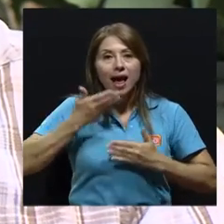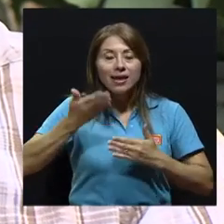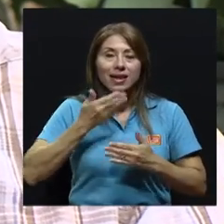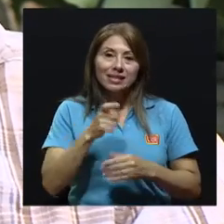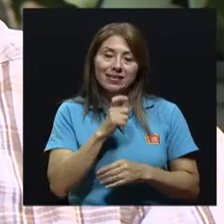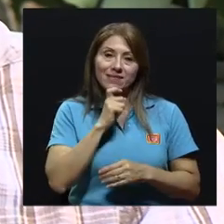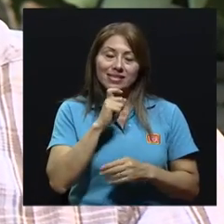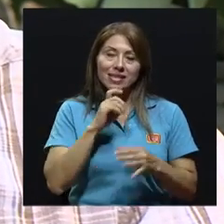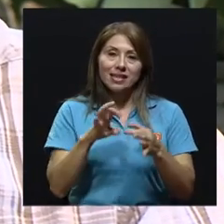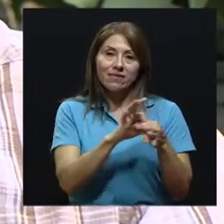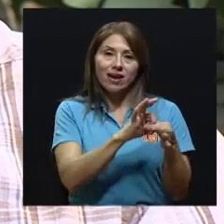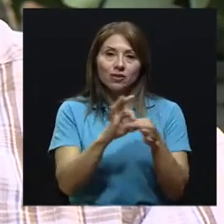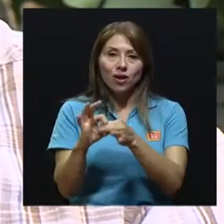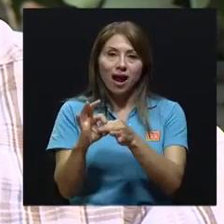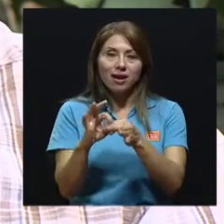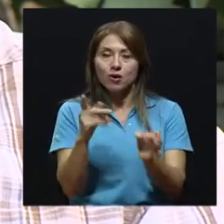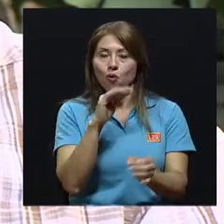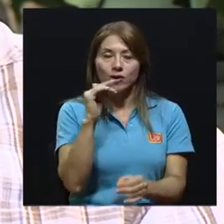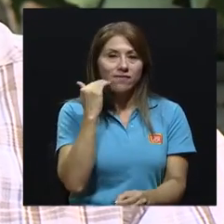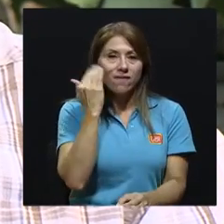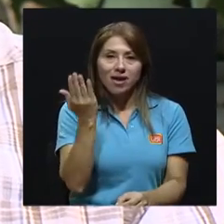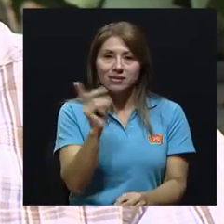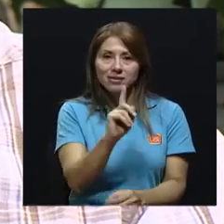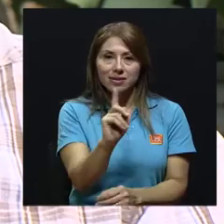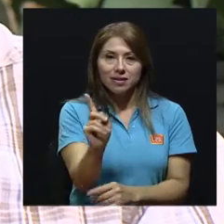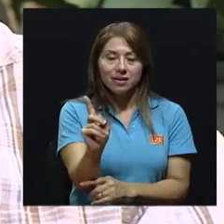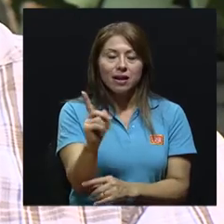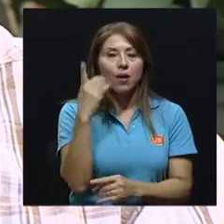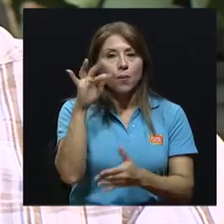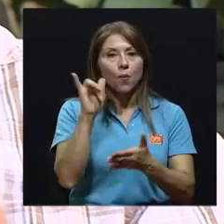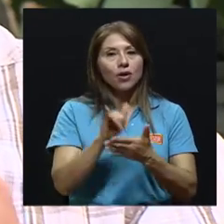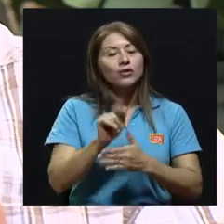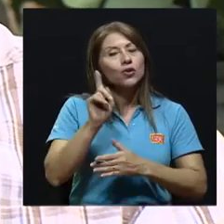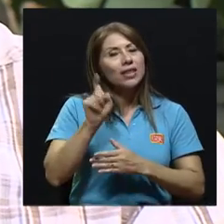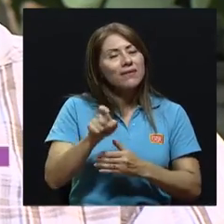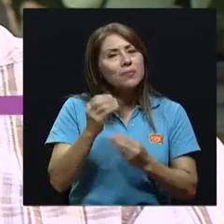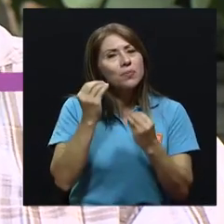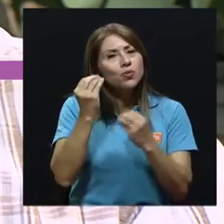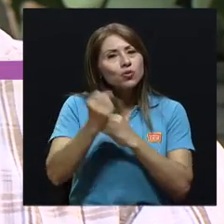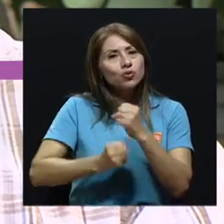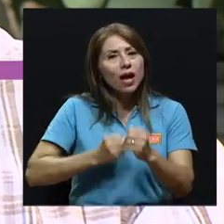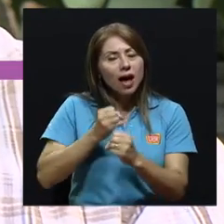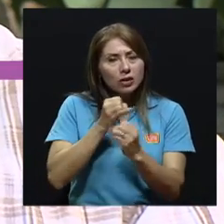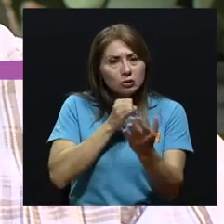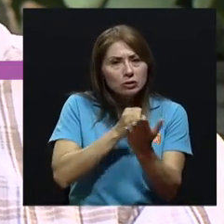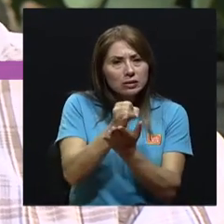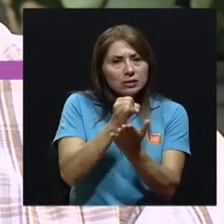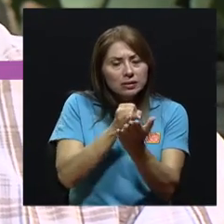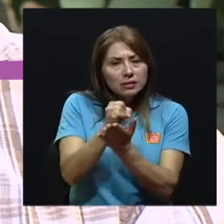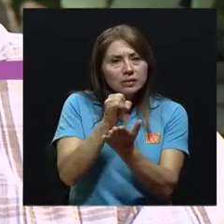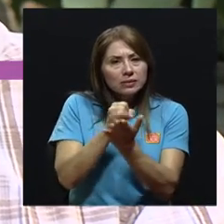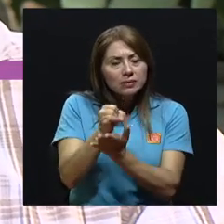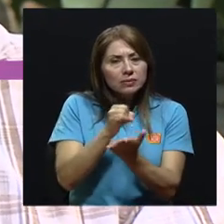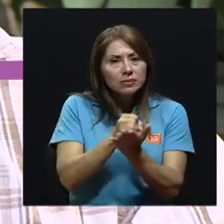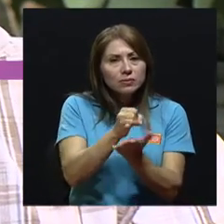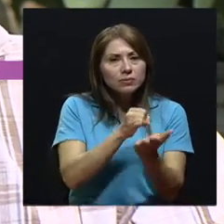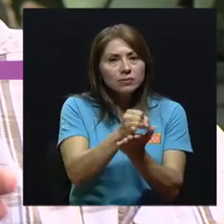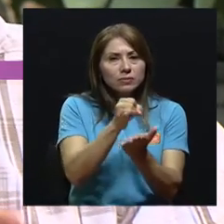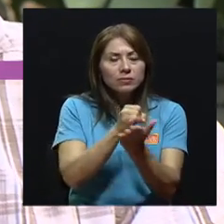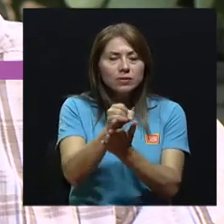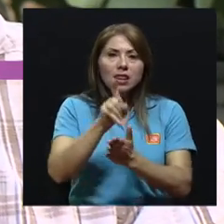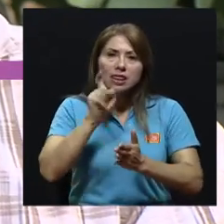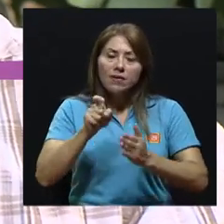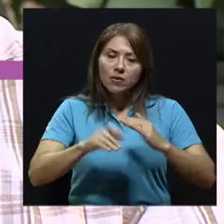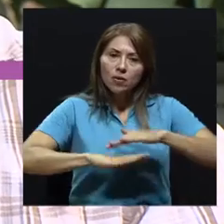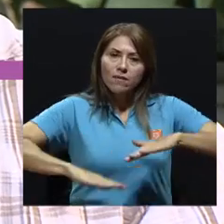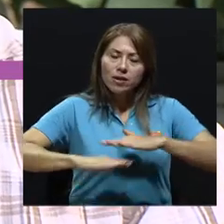relacionar. O no es un tema fácil. Por eso hay que tener, primero que nada, muchos años de estudio. O hay que tener una línea base muy buena de